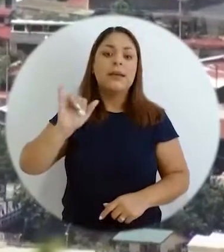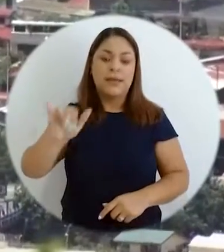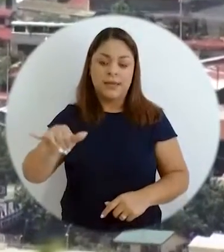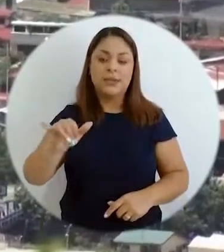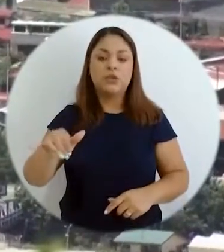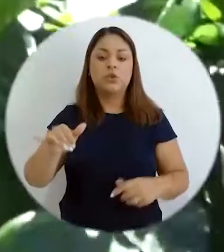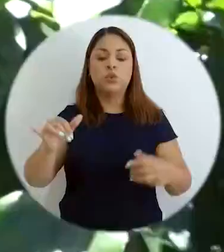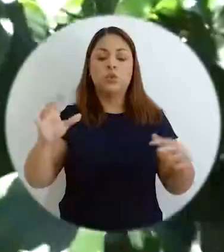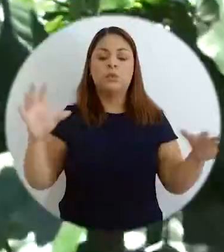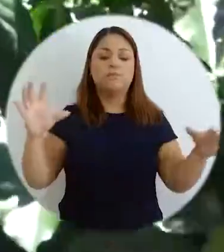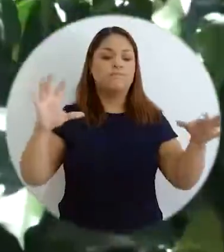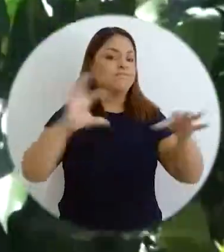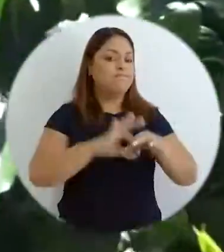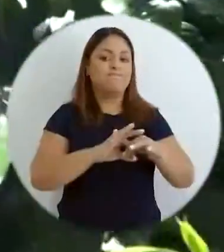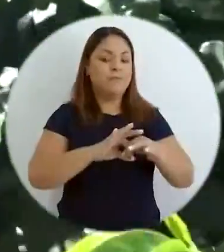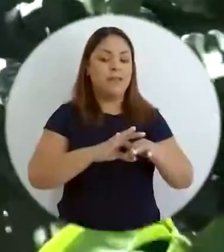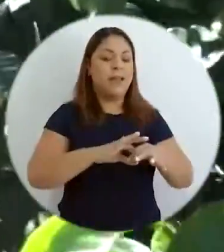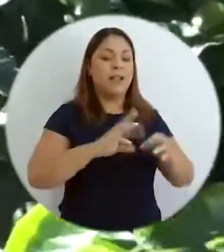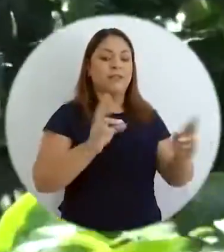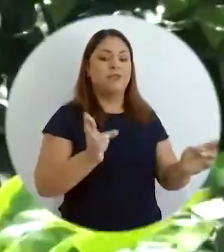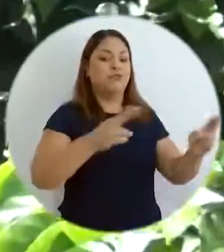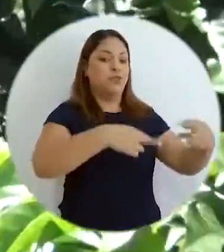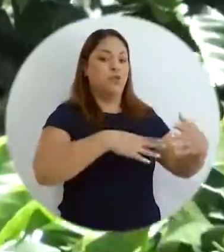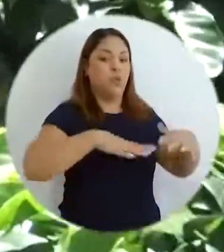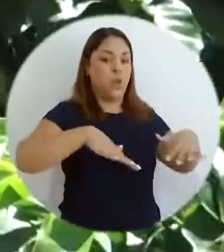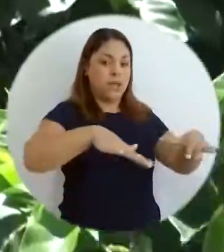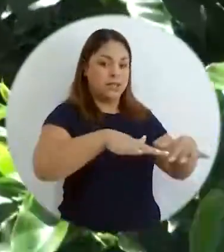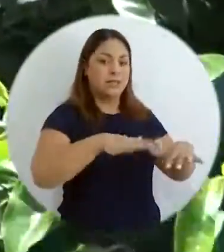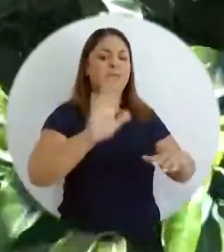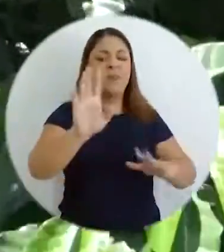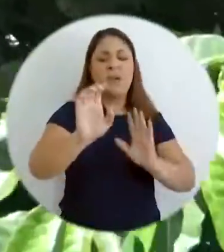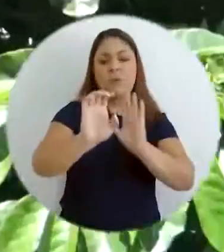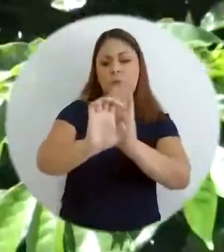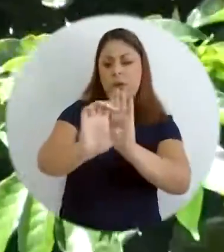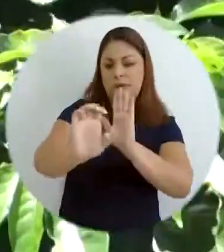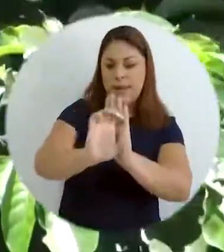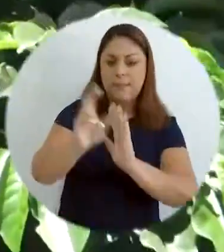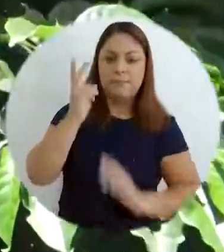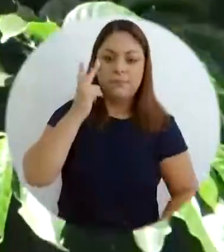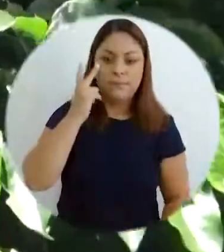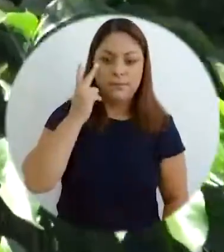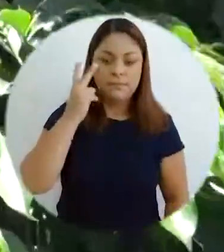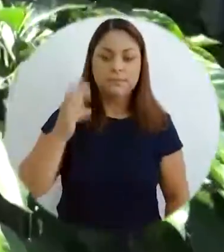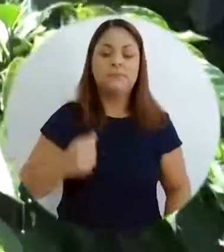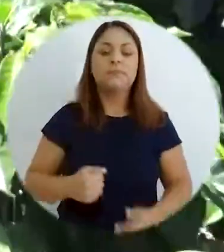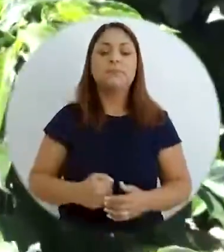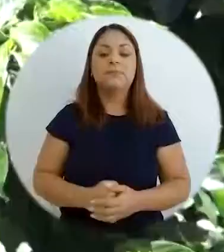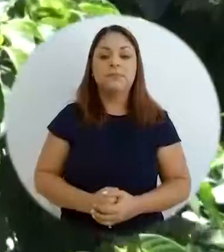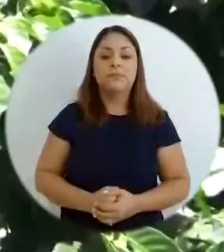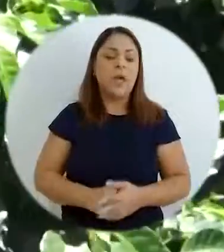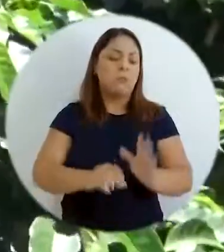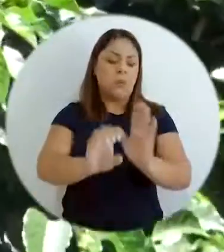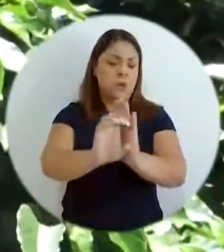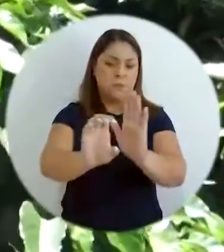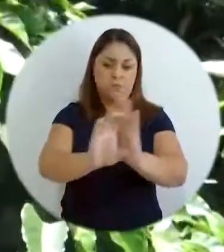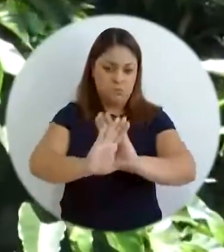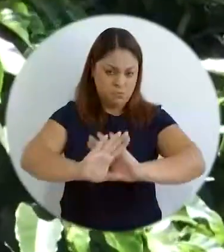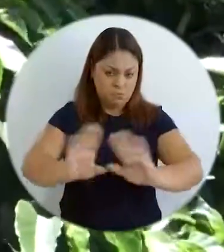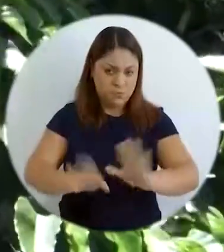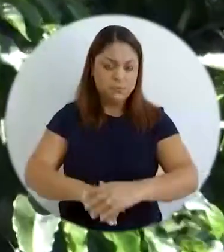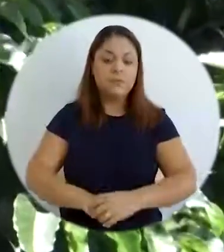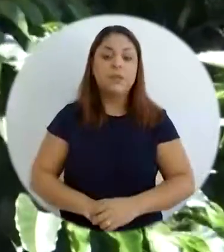están desagregadas a las regiones. ¿Qué quiere decir eso? Le voy a poner un ejemplo práctico y